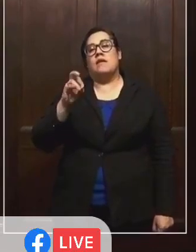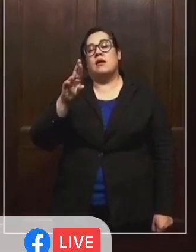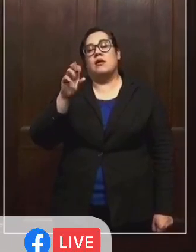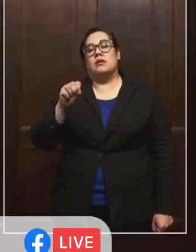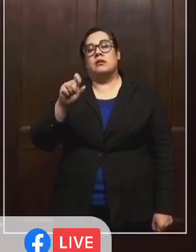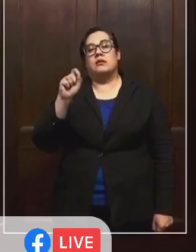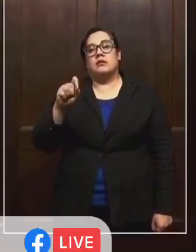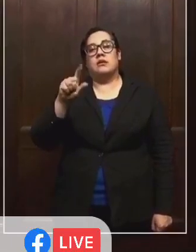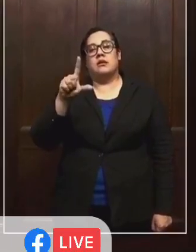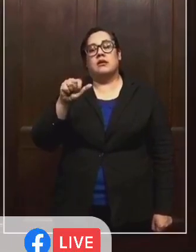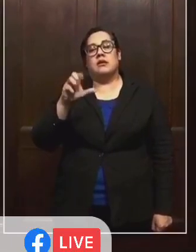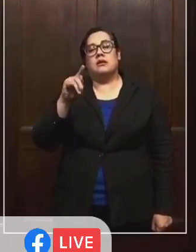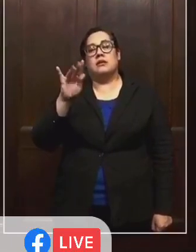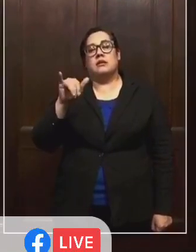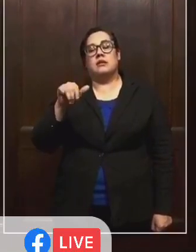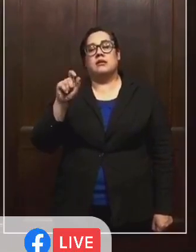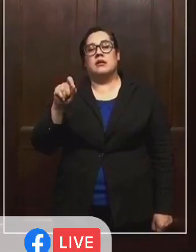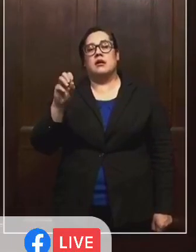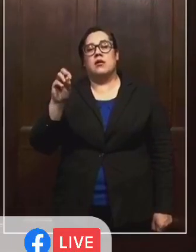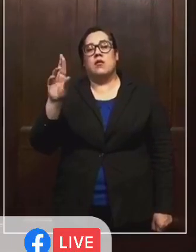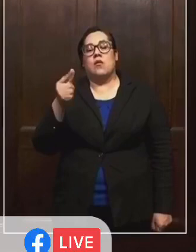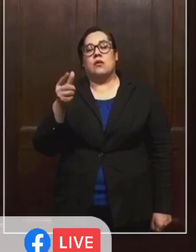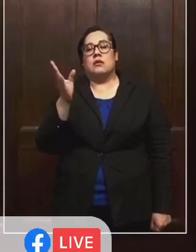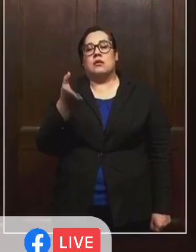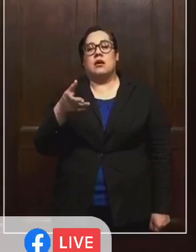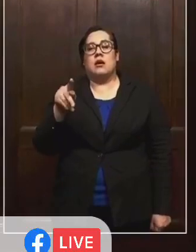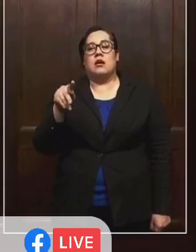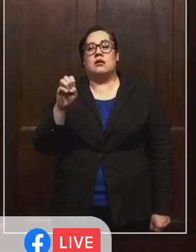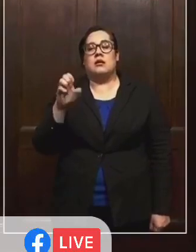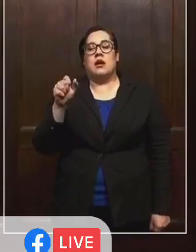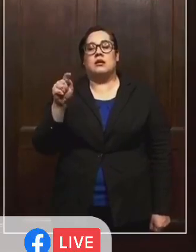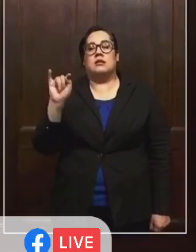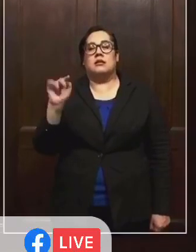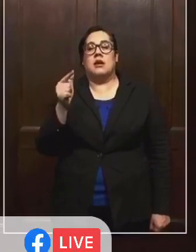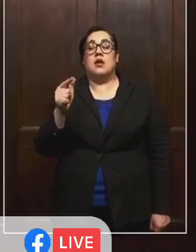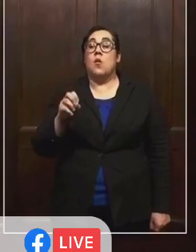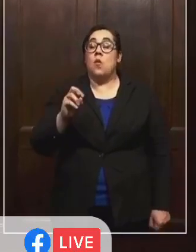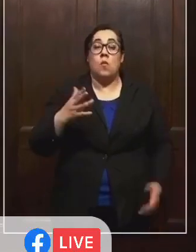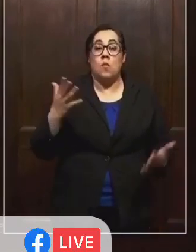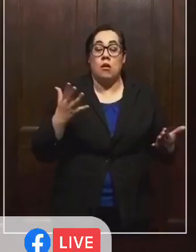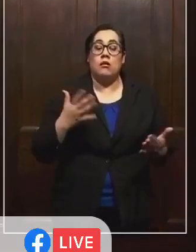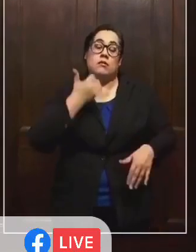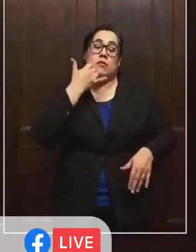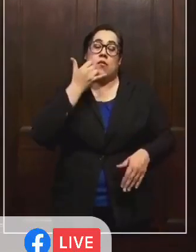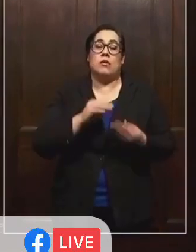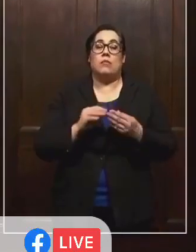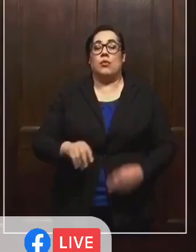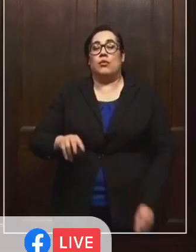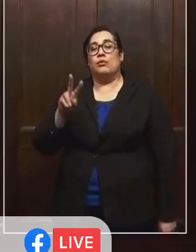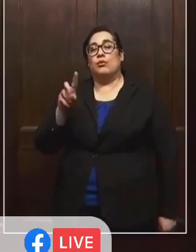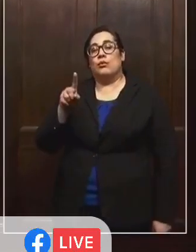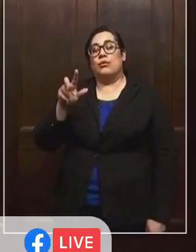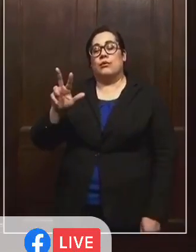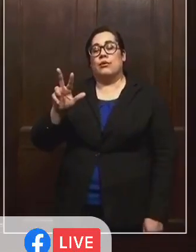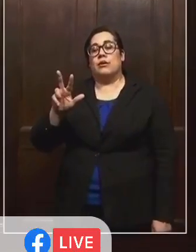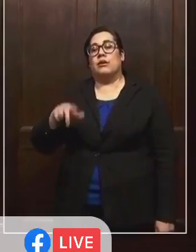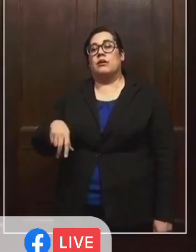.org-testing o llama al 213